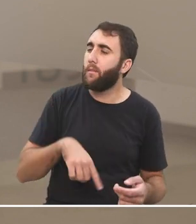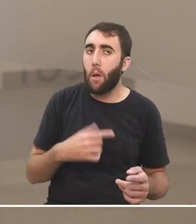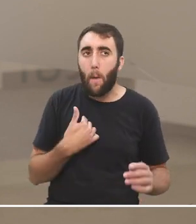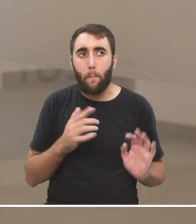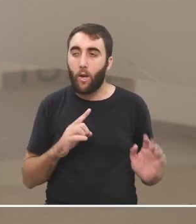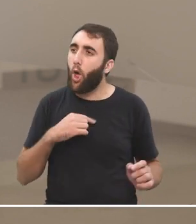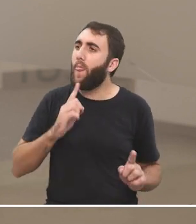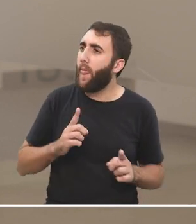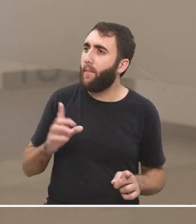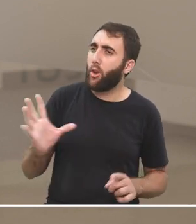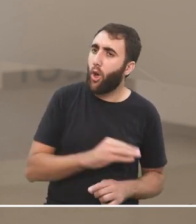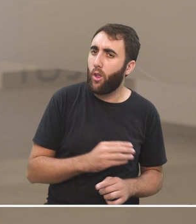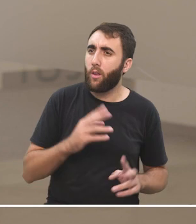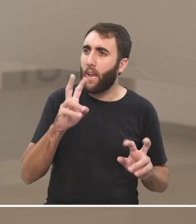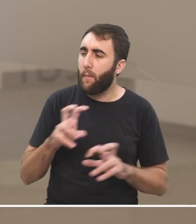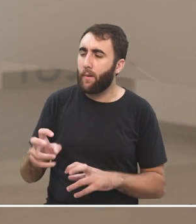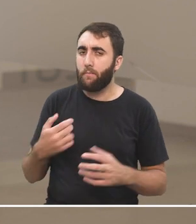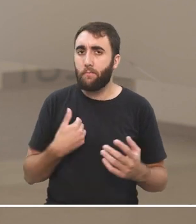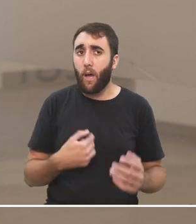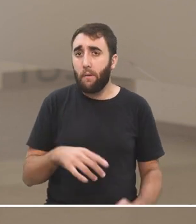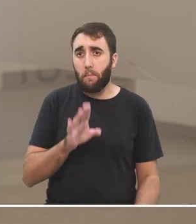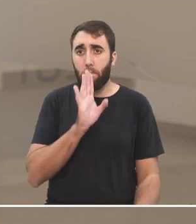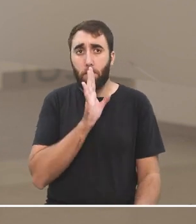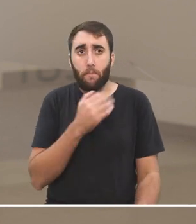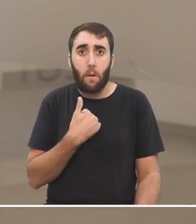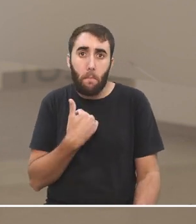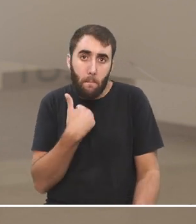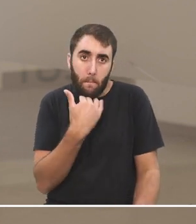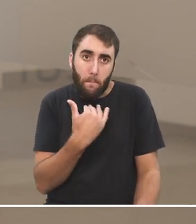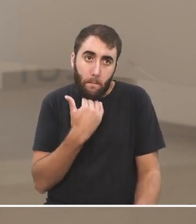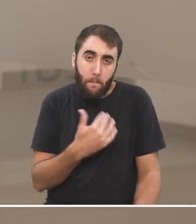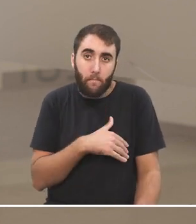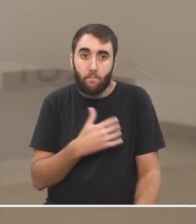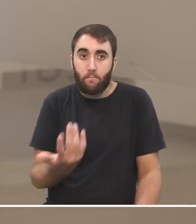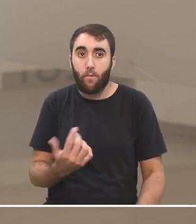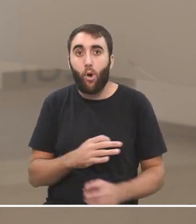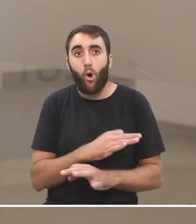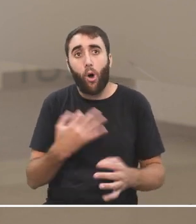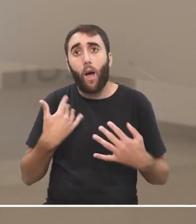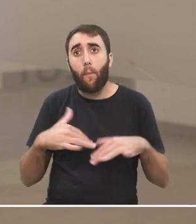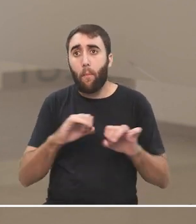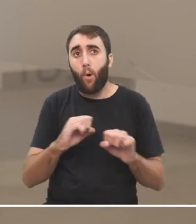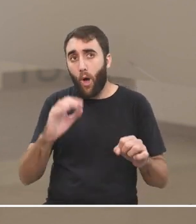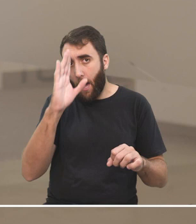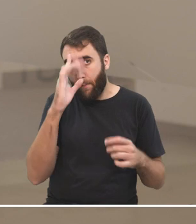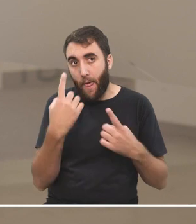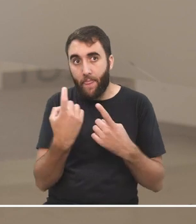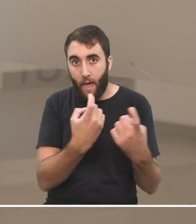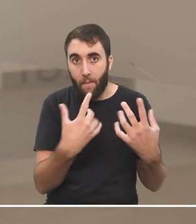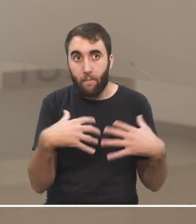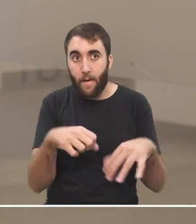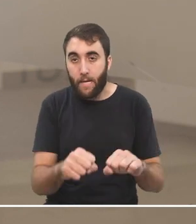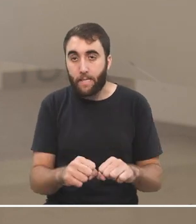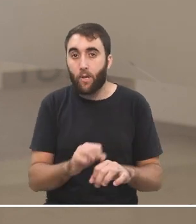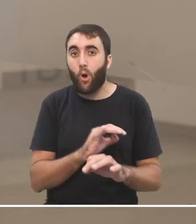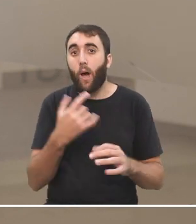y a veces quizás quedarnos callados y decir bueno quizás no sé o quizás podría aprender más quizás tendría que